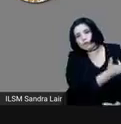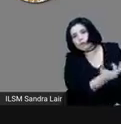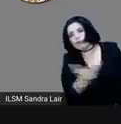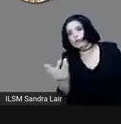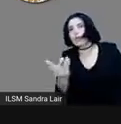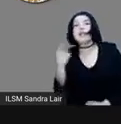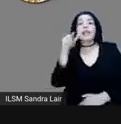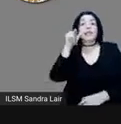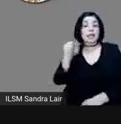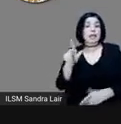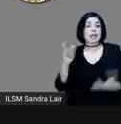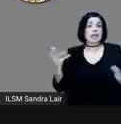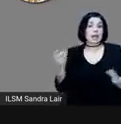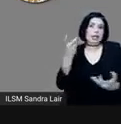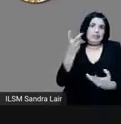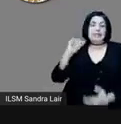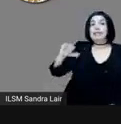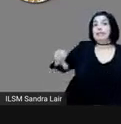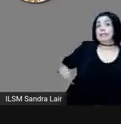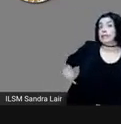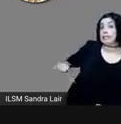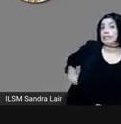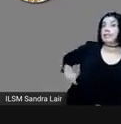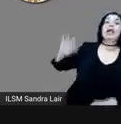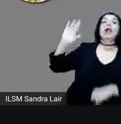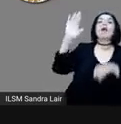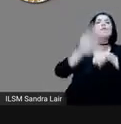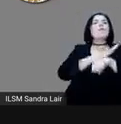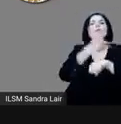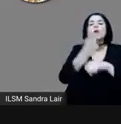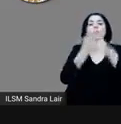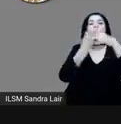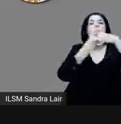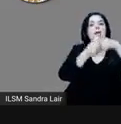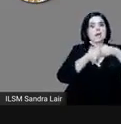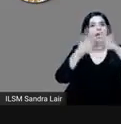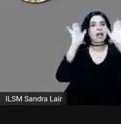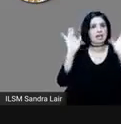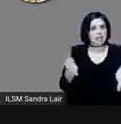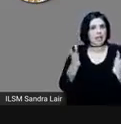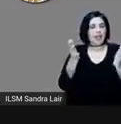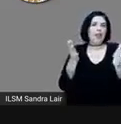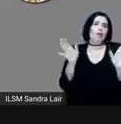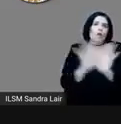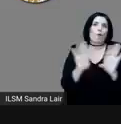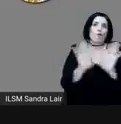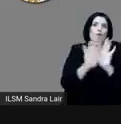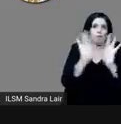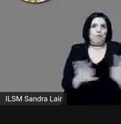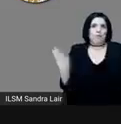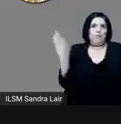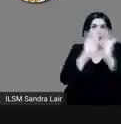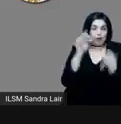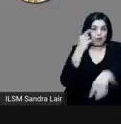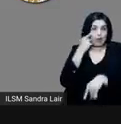esto es ya muy interesante porque vamos a empezar ya a entrar en materia. Estando allí,